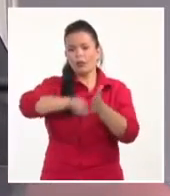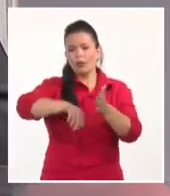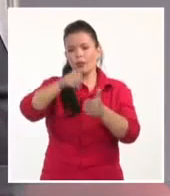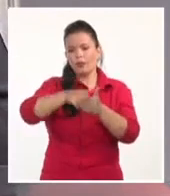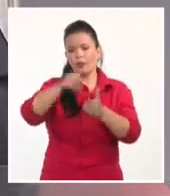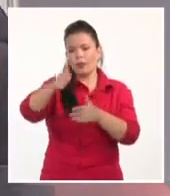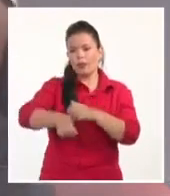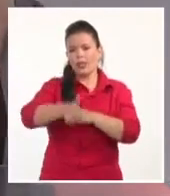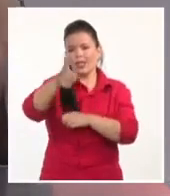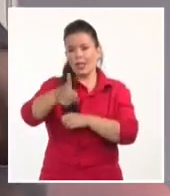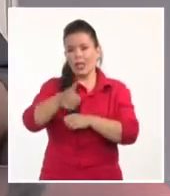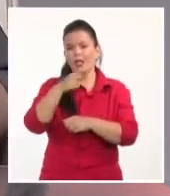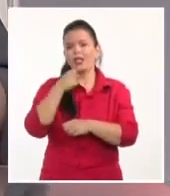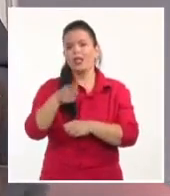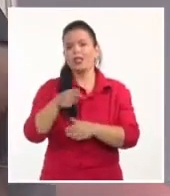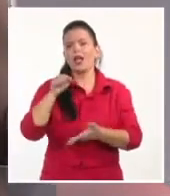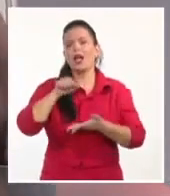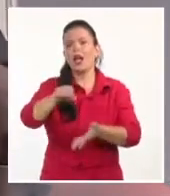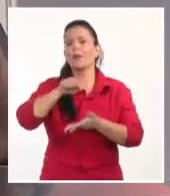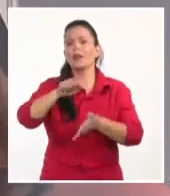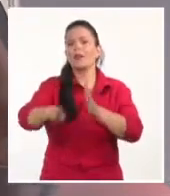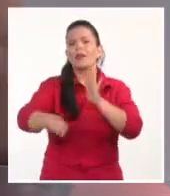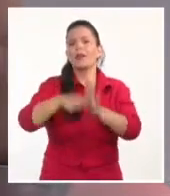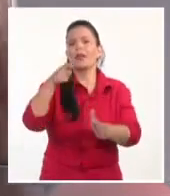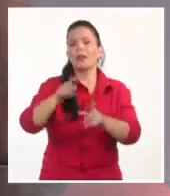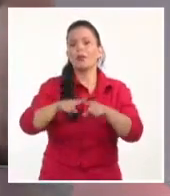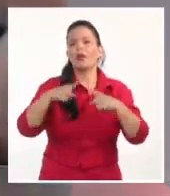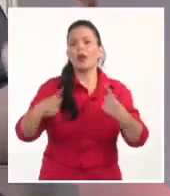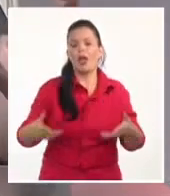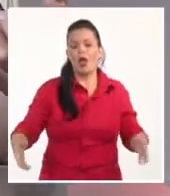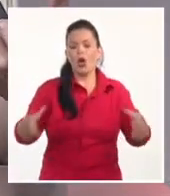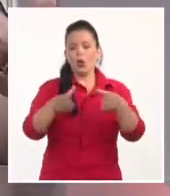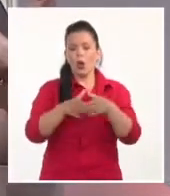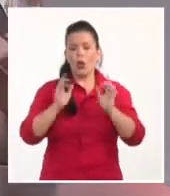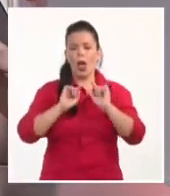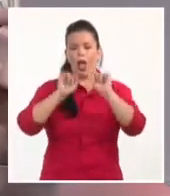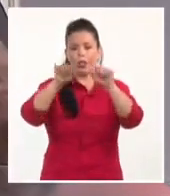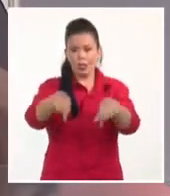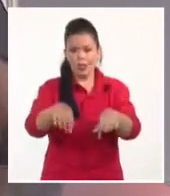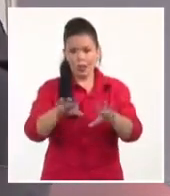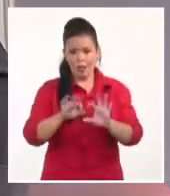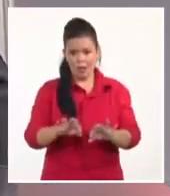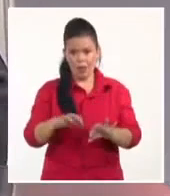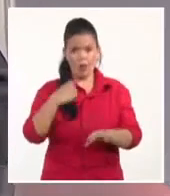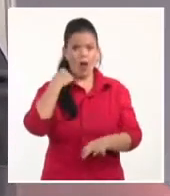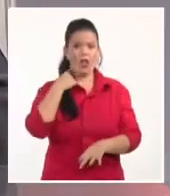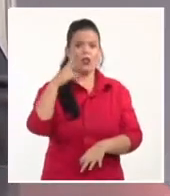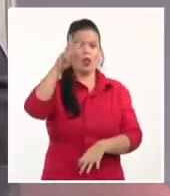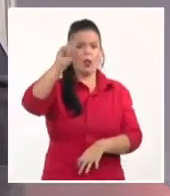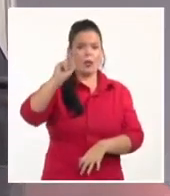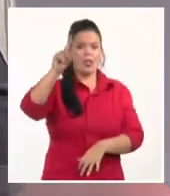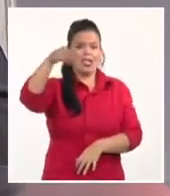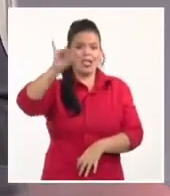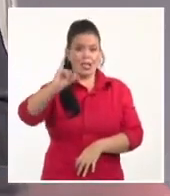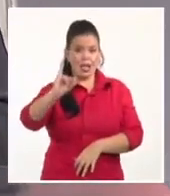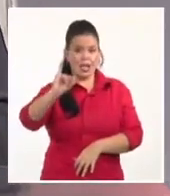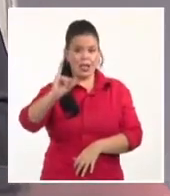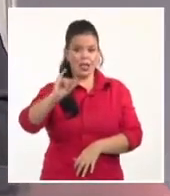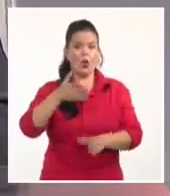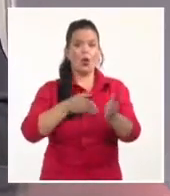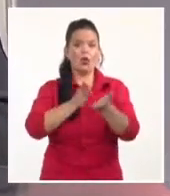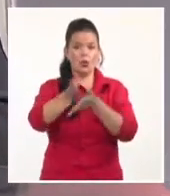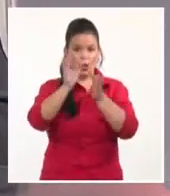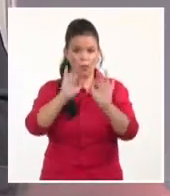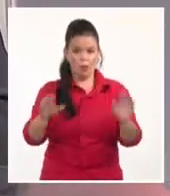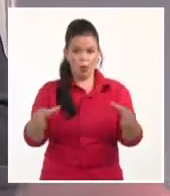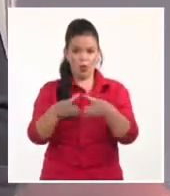permanente, porque el equipo que llevó la campaña para la elección del 2016 se mantuvo activo. Y una de sus bases